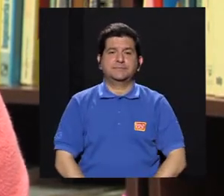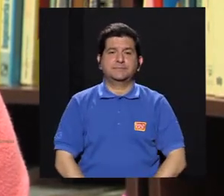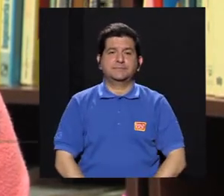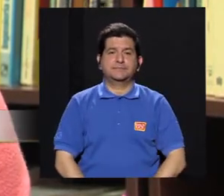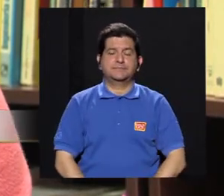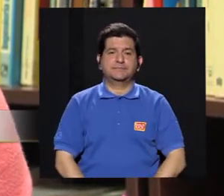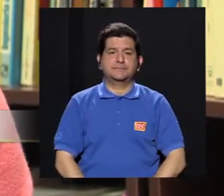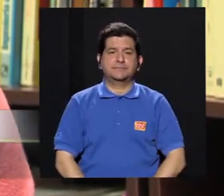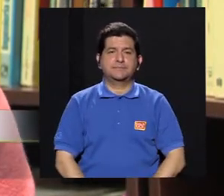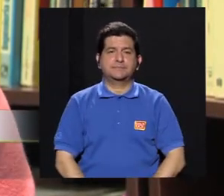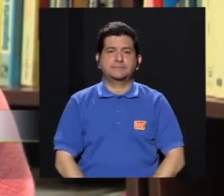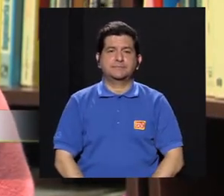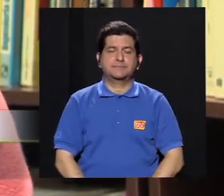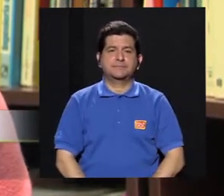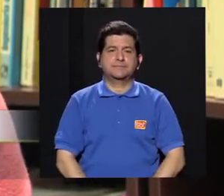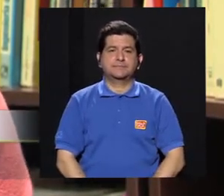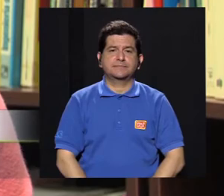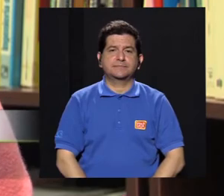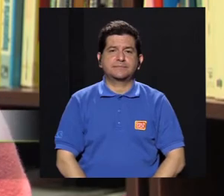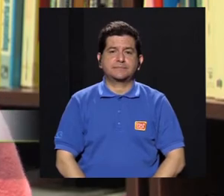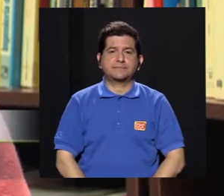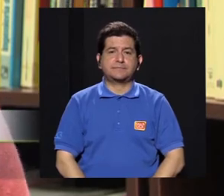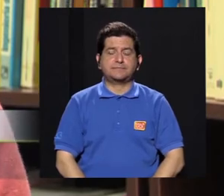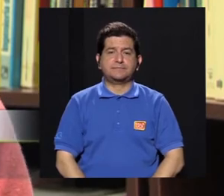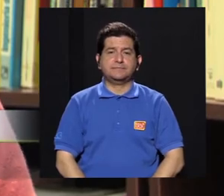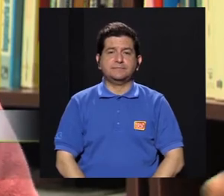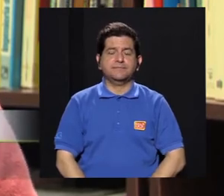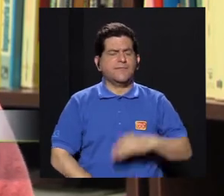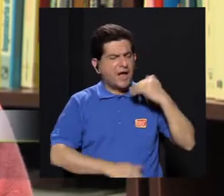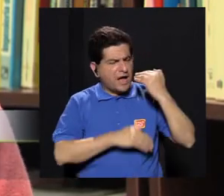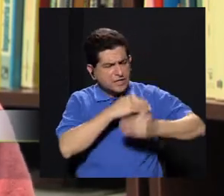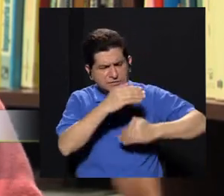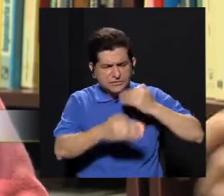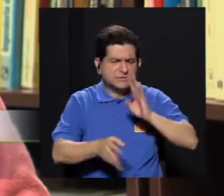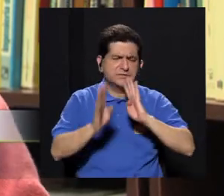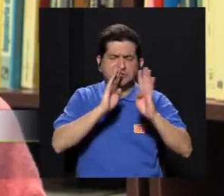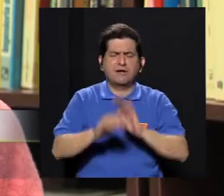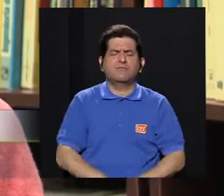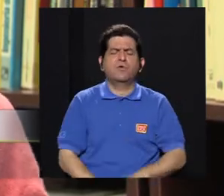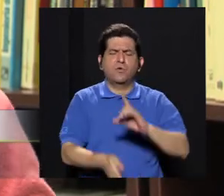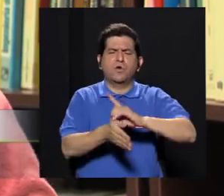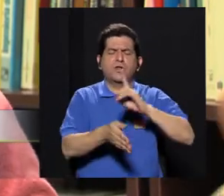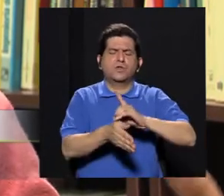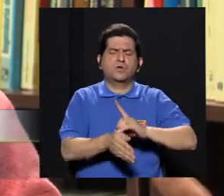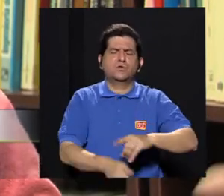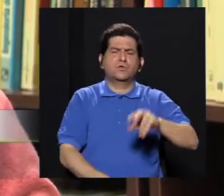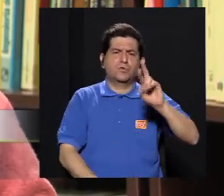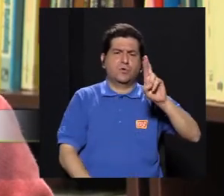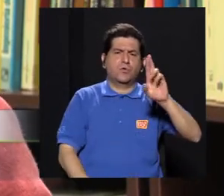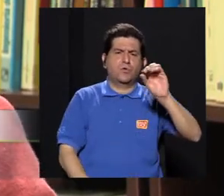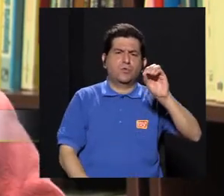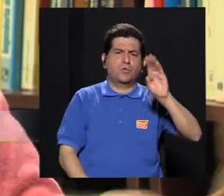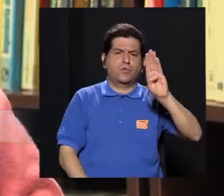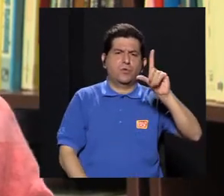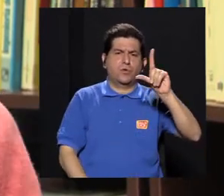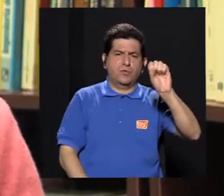¿Verdad? Entonces, ahí gestionamos, conversamos con el doctor Robles. Yo me enteré